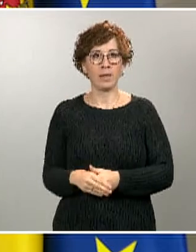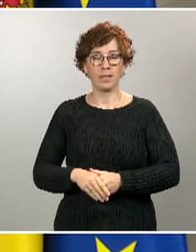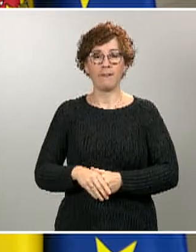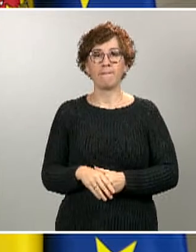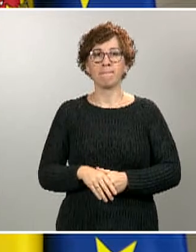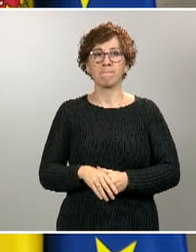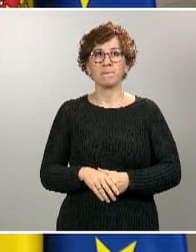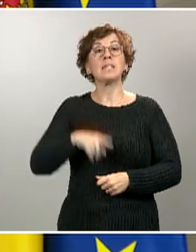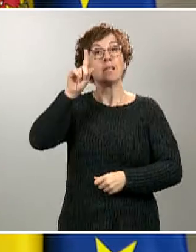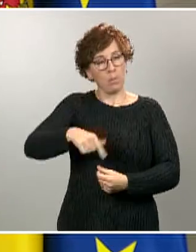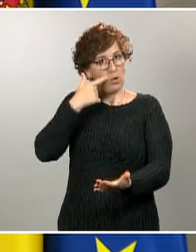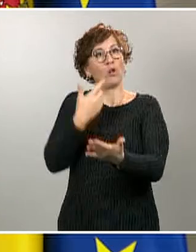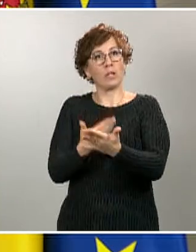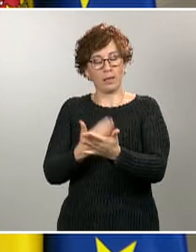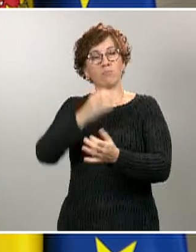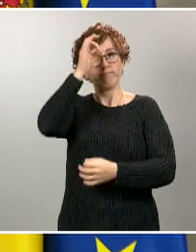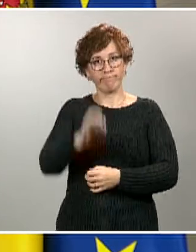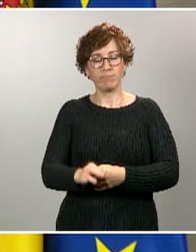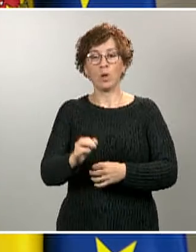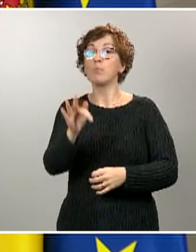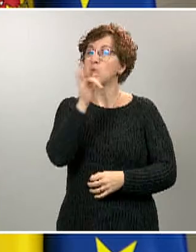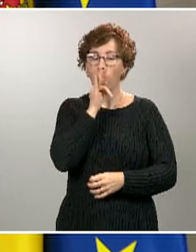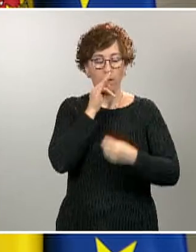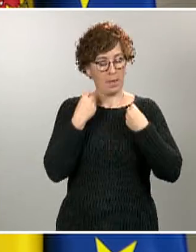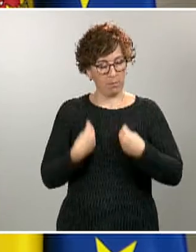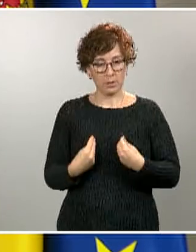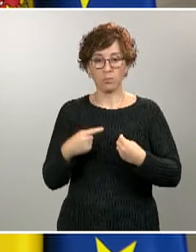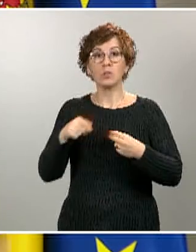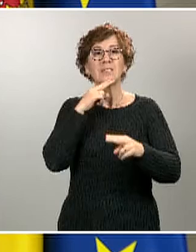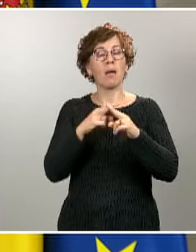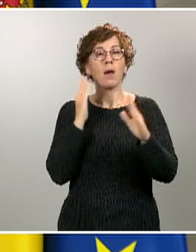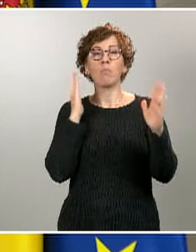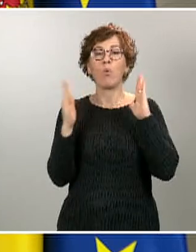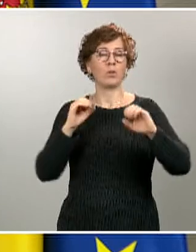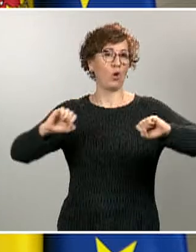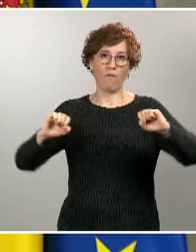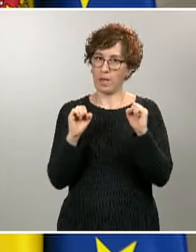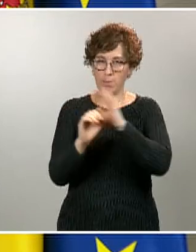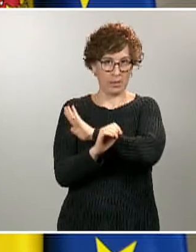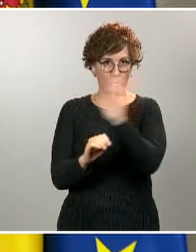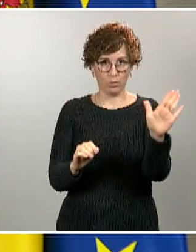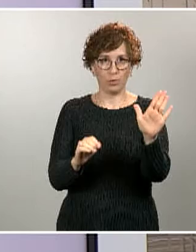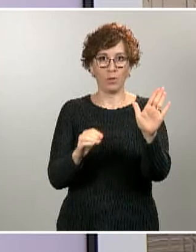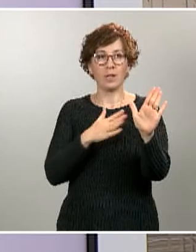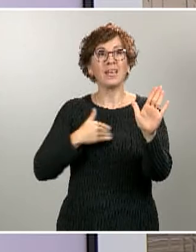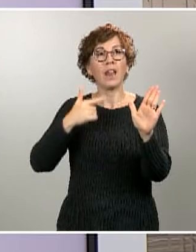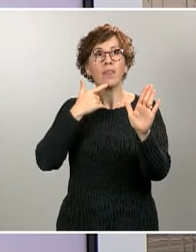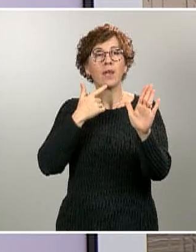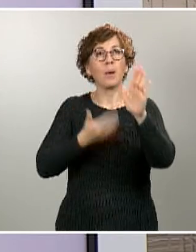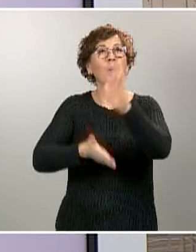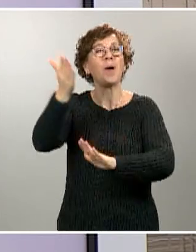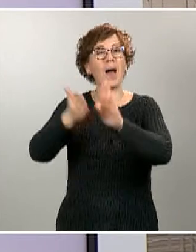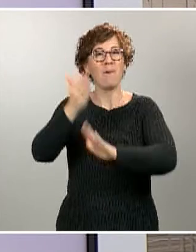estamos en una fase todavía de confinamiento. No estamos en fase de desescalado. Otra cosa es que estemos, como es nuestra obligación,